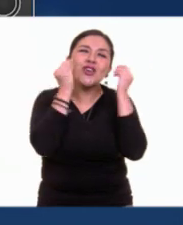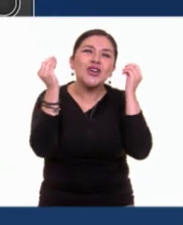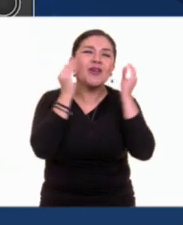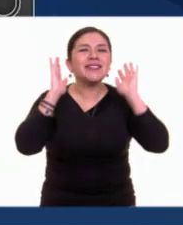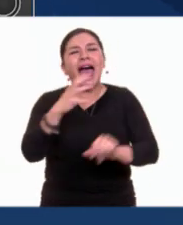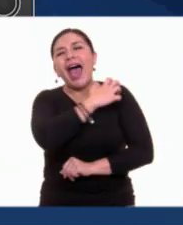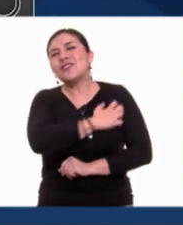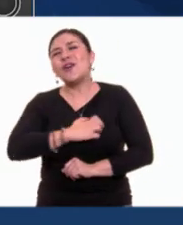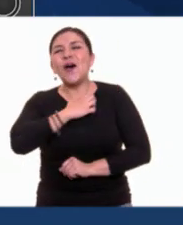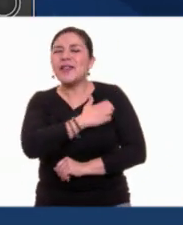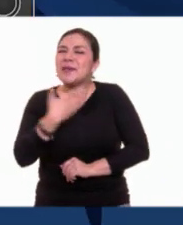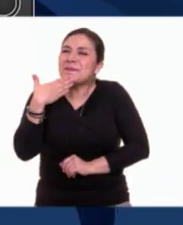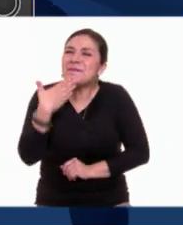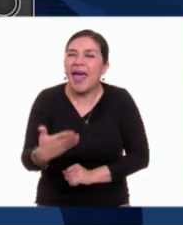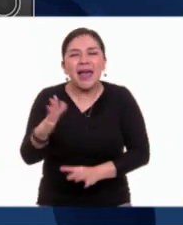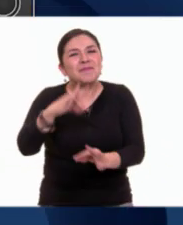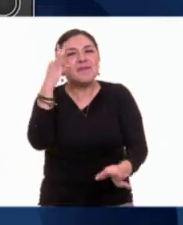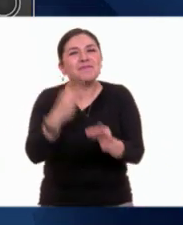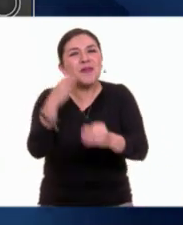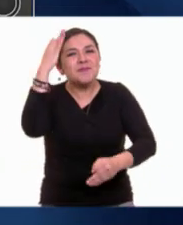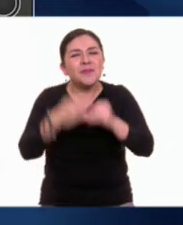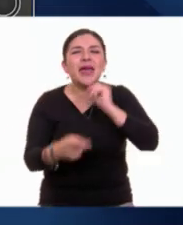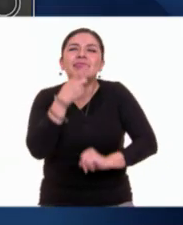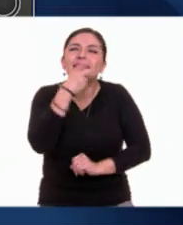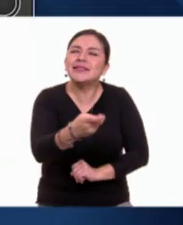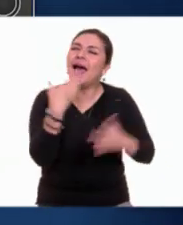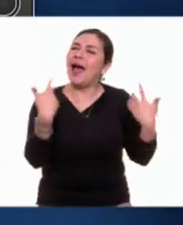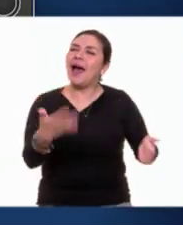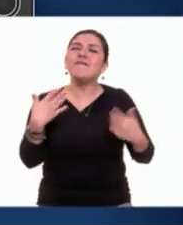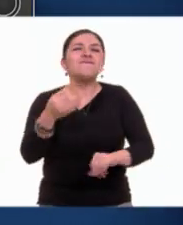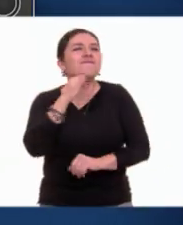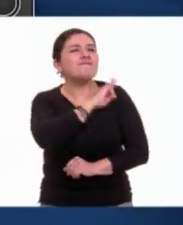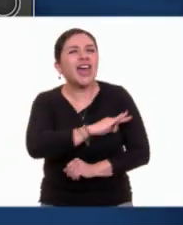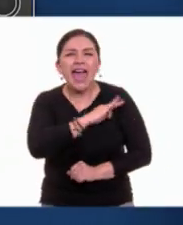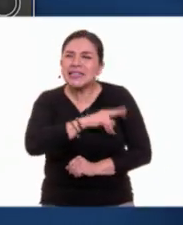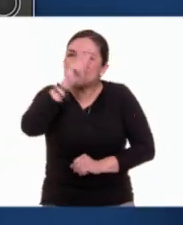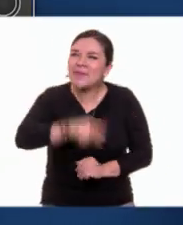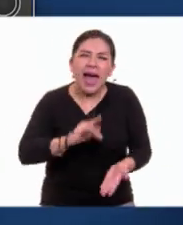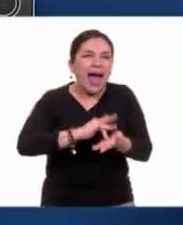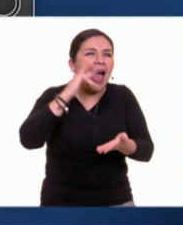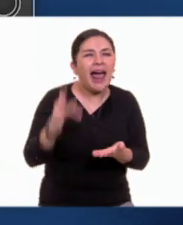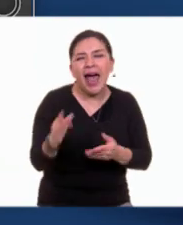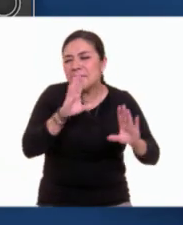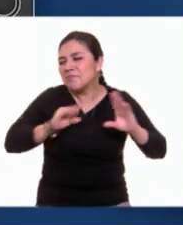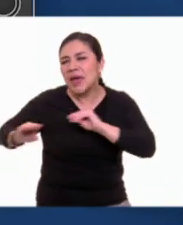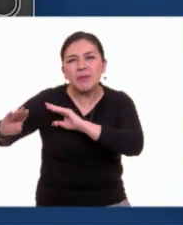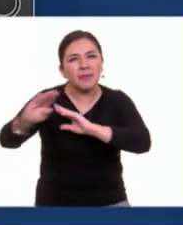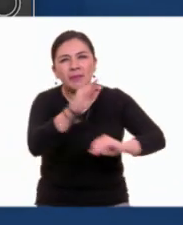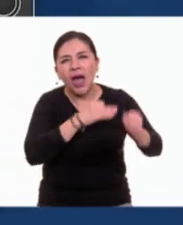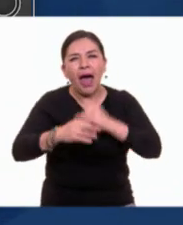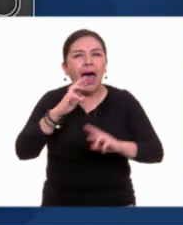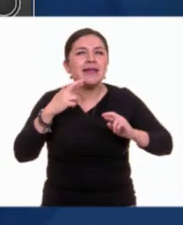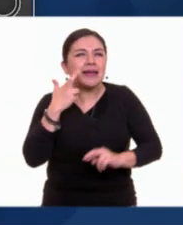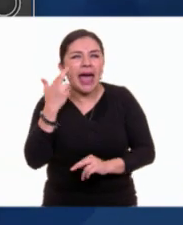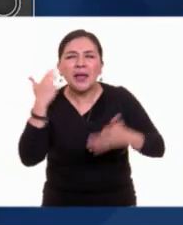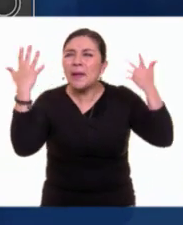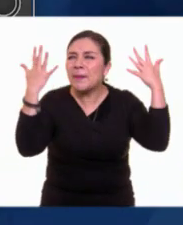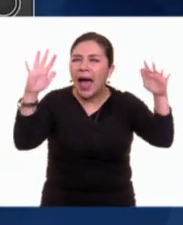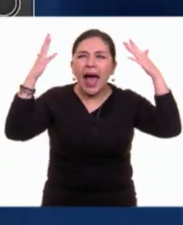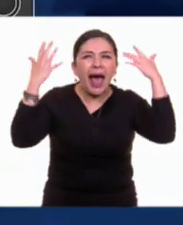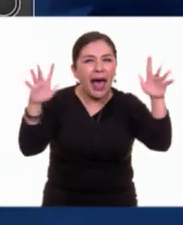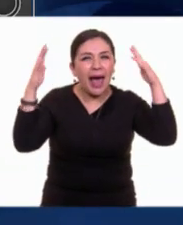otros le daban palmaditas, otros le decían palabras de felicitación y todos los demás aplaudían.